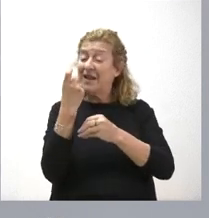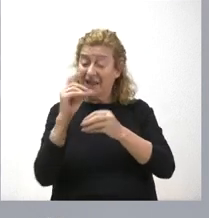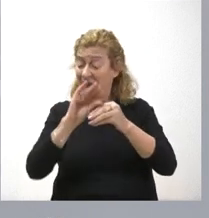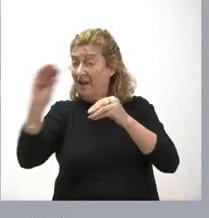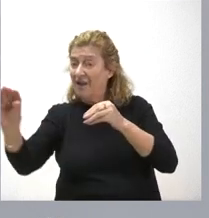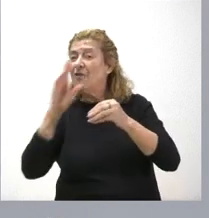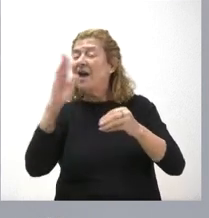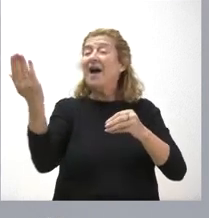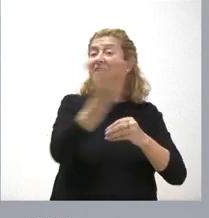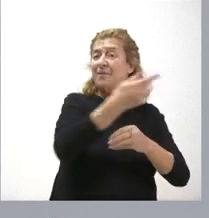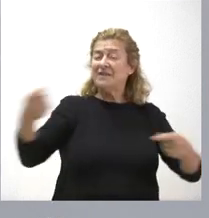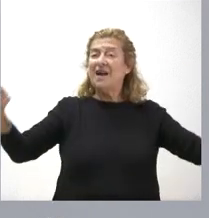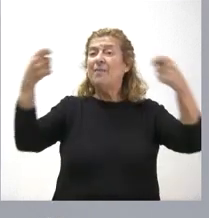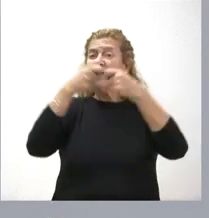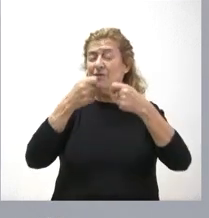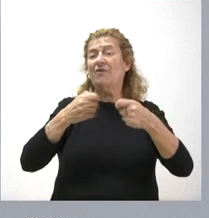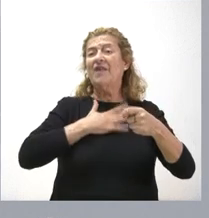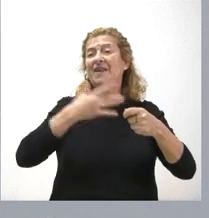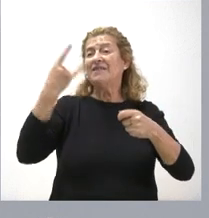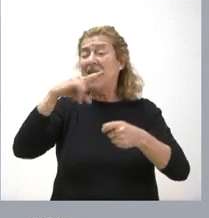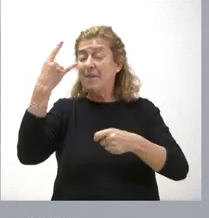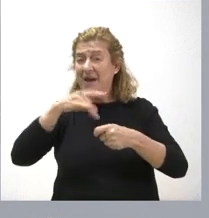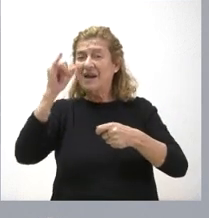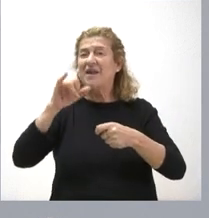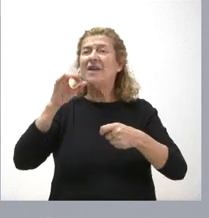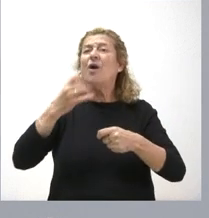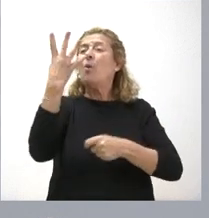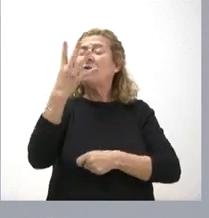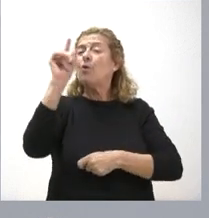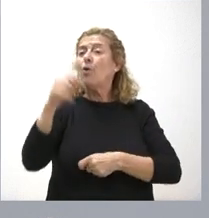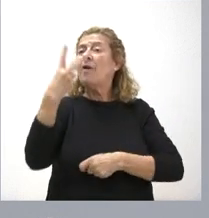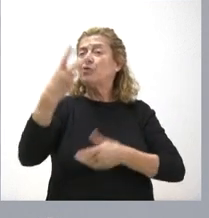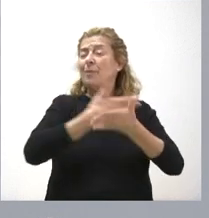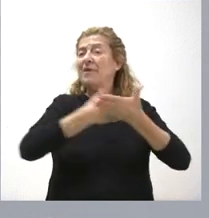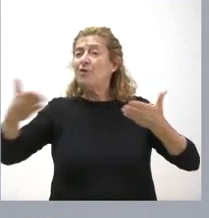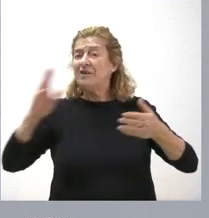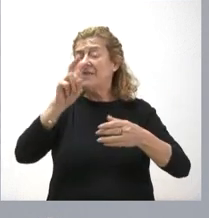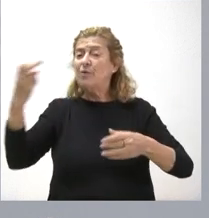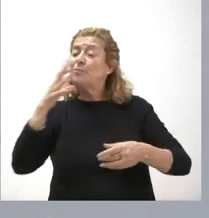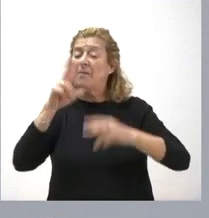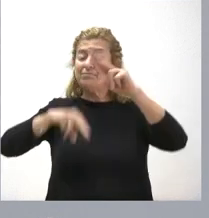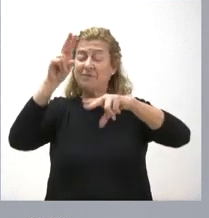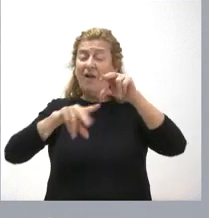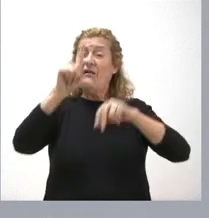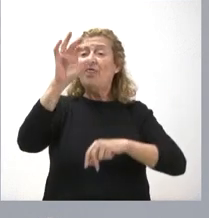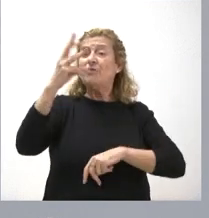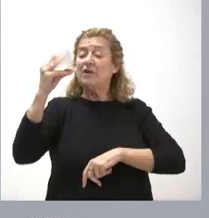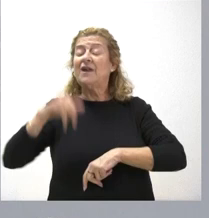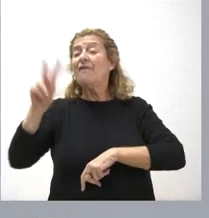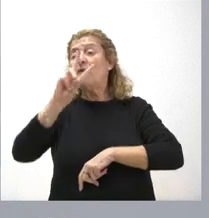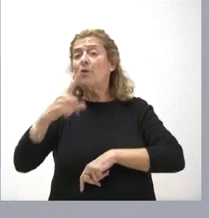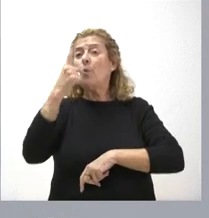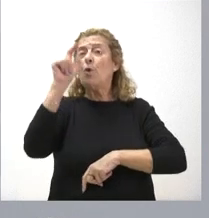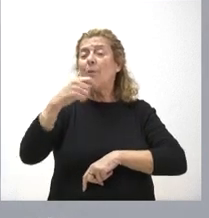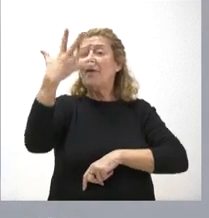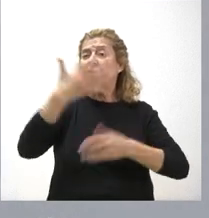través de la aportación a los eventos de Salamanca, que serán 4,2 millones de euros para la construcción de 103 viviendas y, de Valladolid, 1,5 millones de